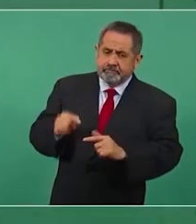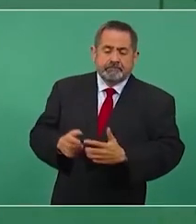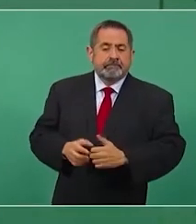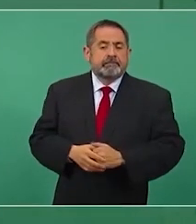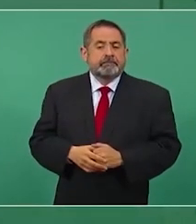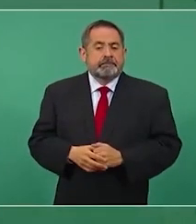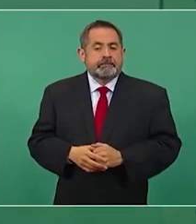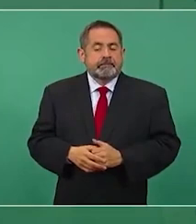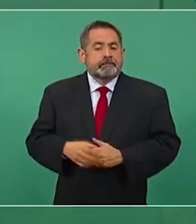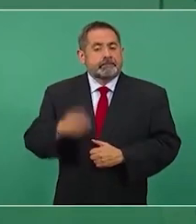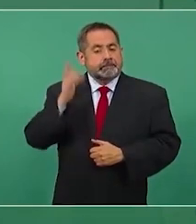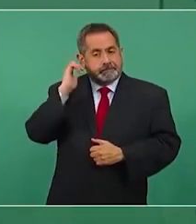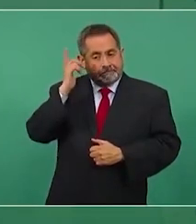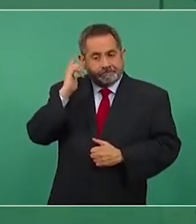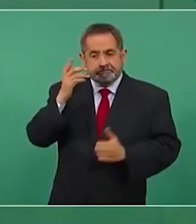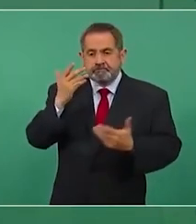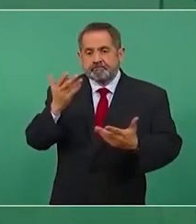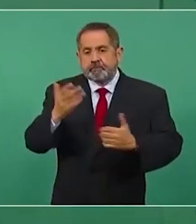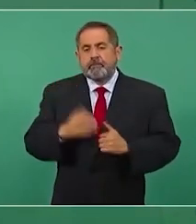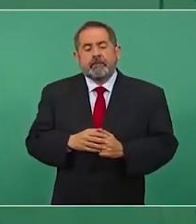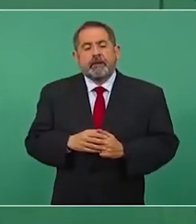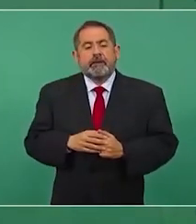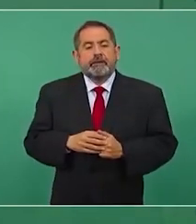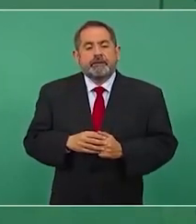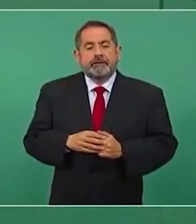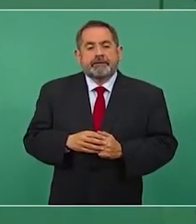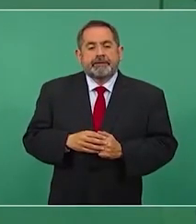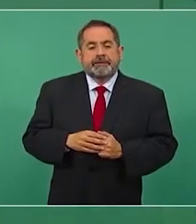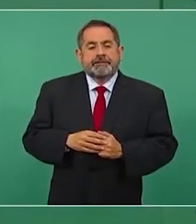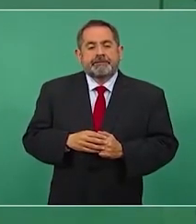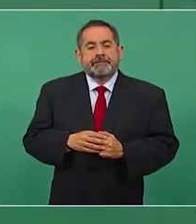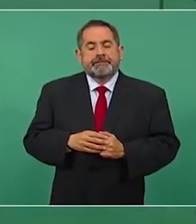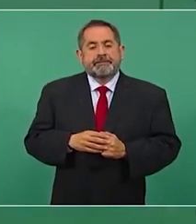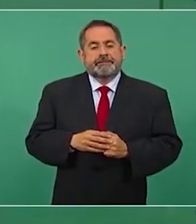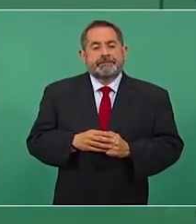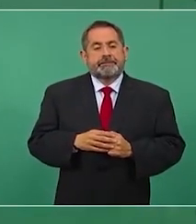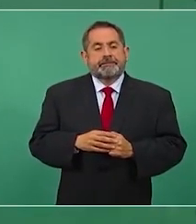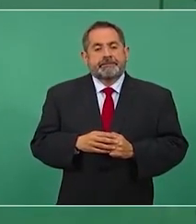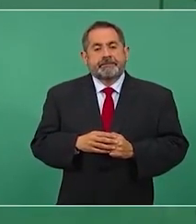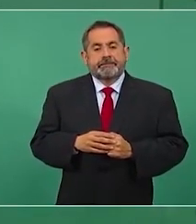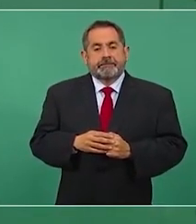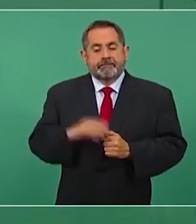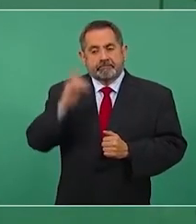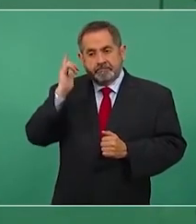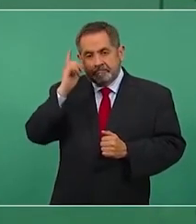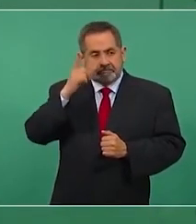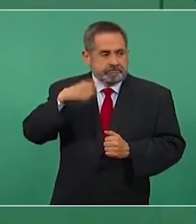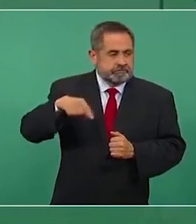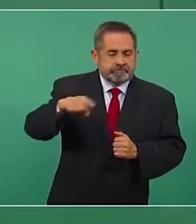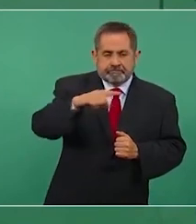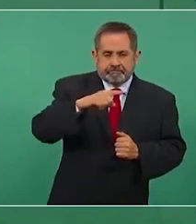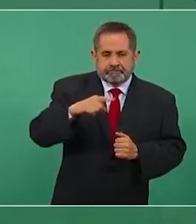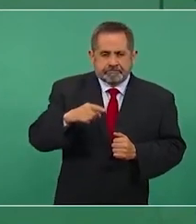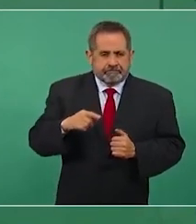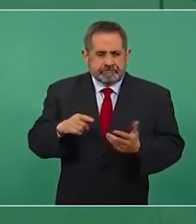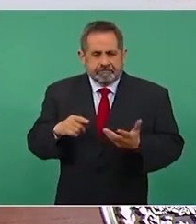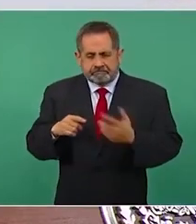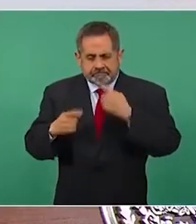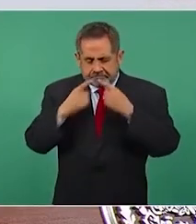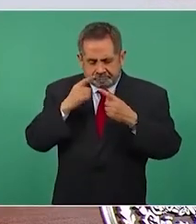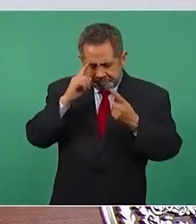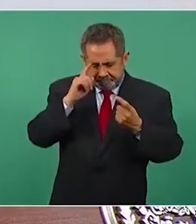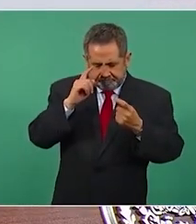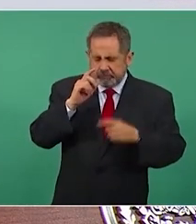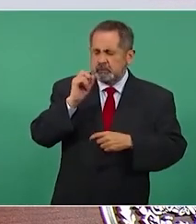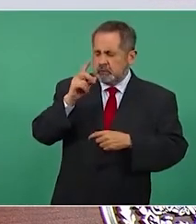Ojalá, ojalá y rectifiquen. Y es de sabios